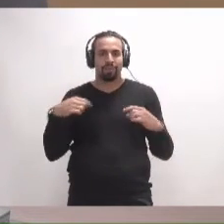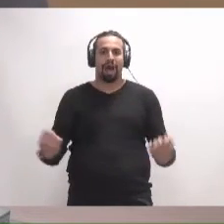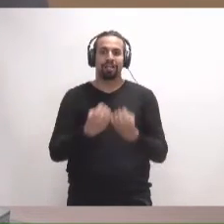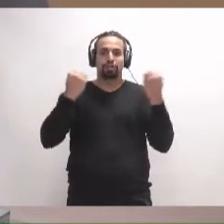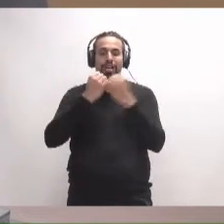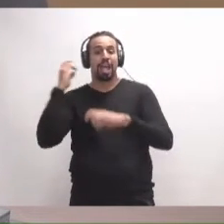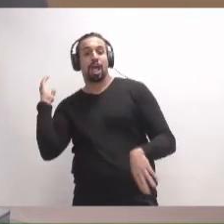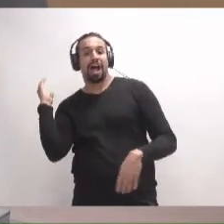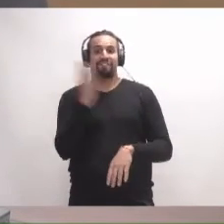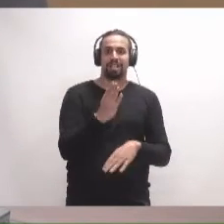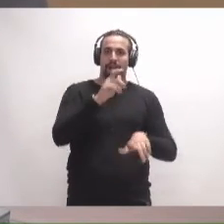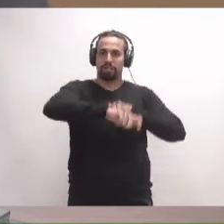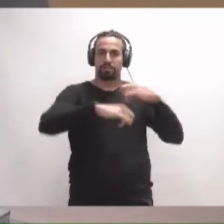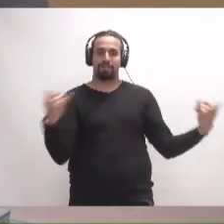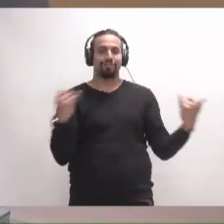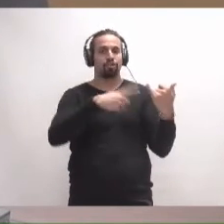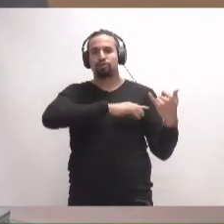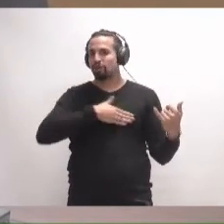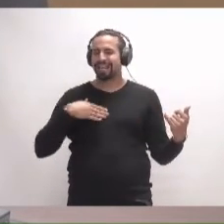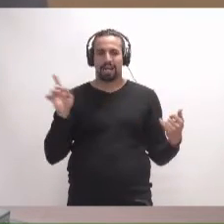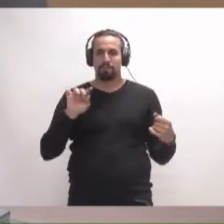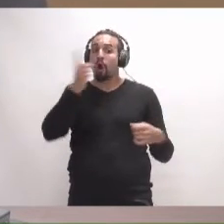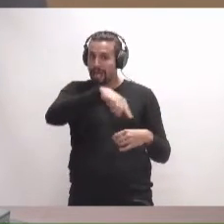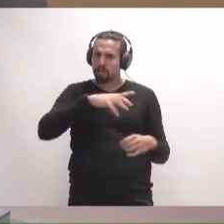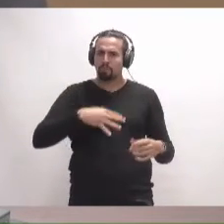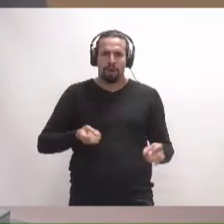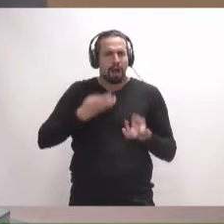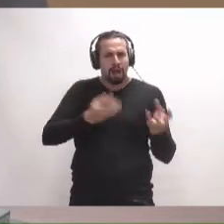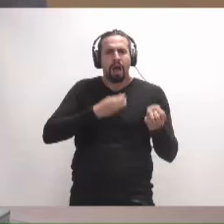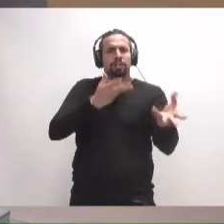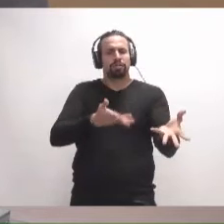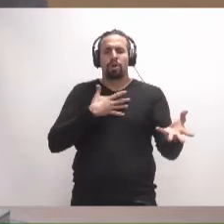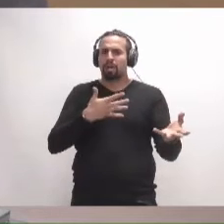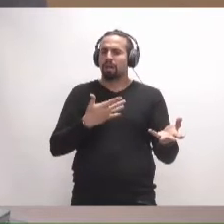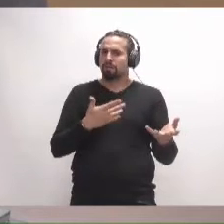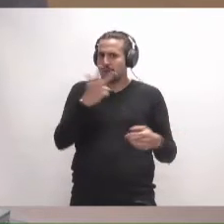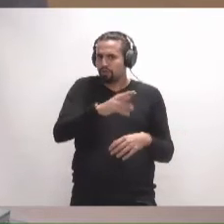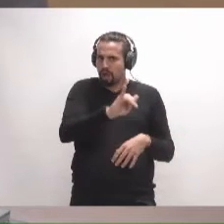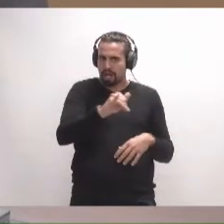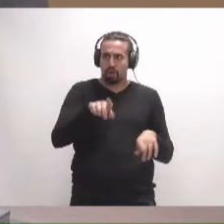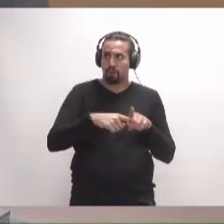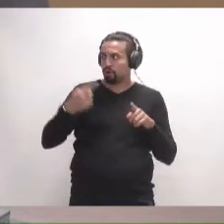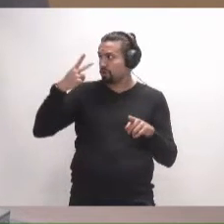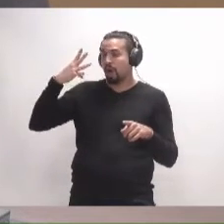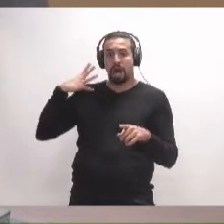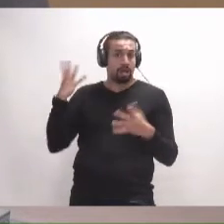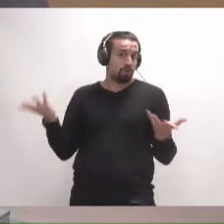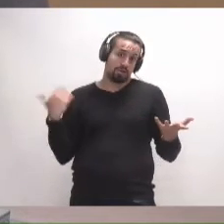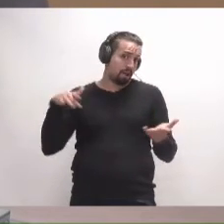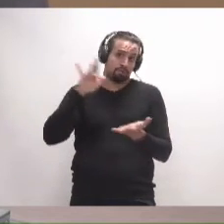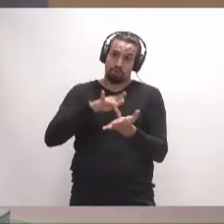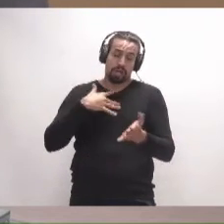que vayan en contra de los tinerjeños. Están en su legítimo derecho de presentar alegaciones, como ha ocurrido otros años, y es el Cabildo el que tiene que resolver.